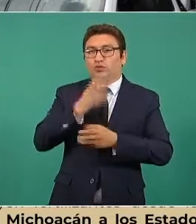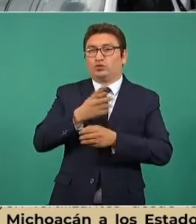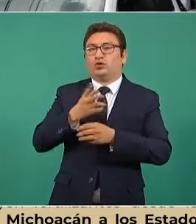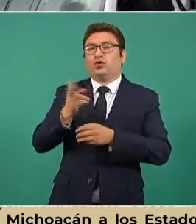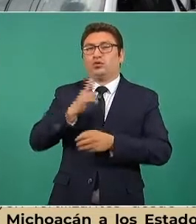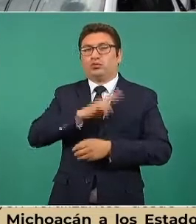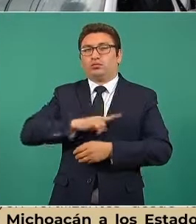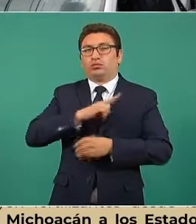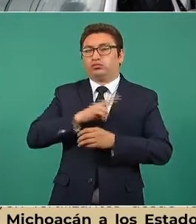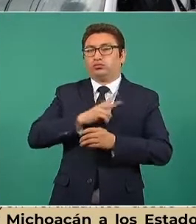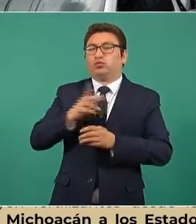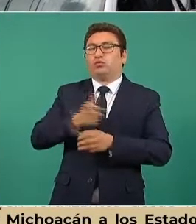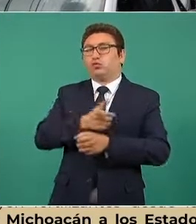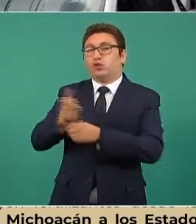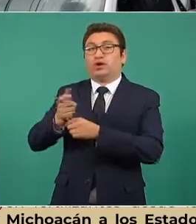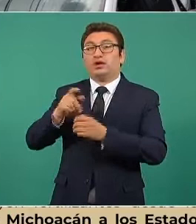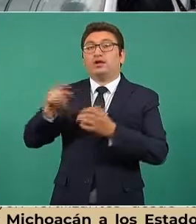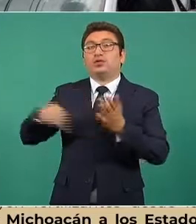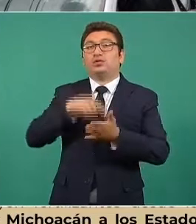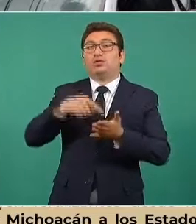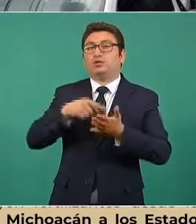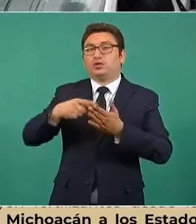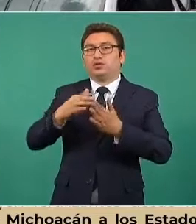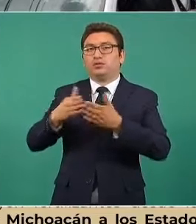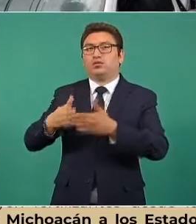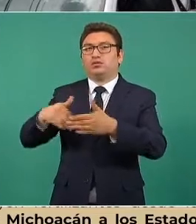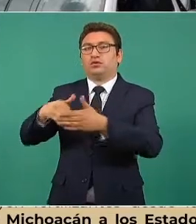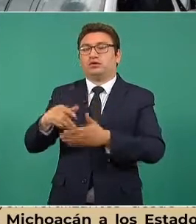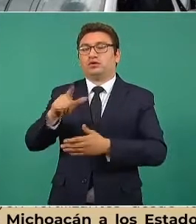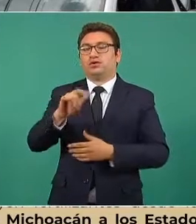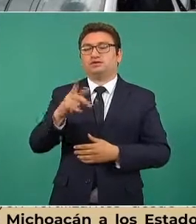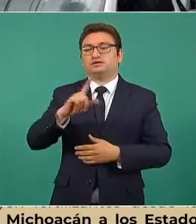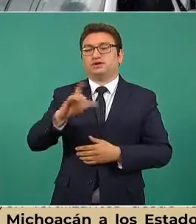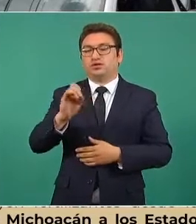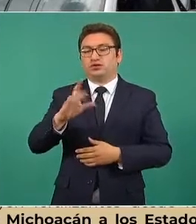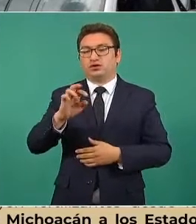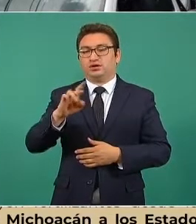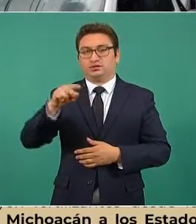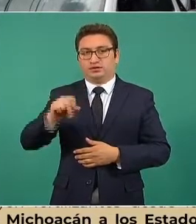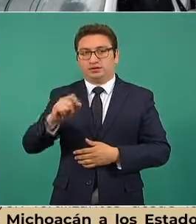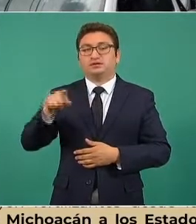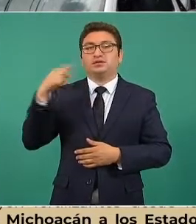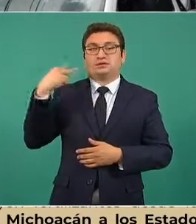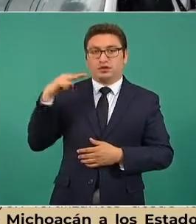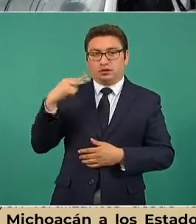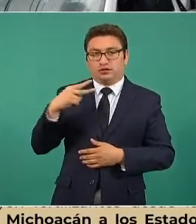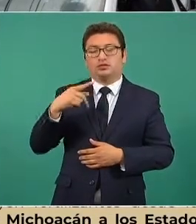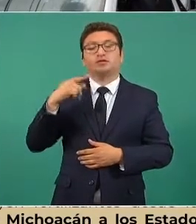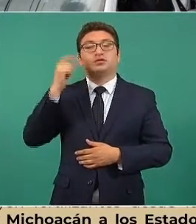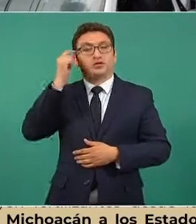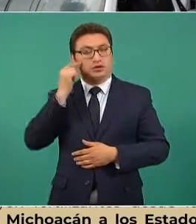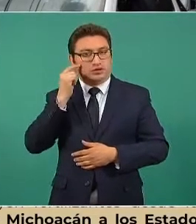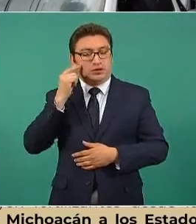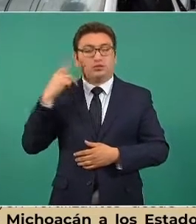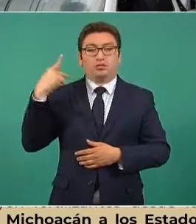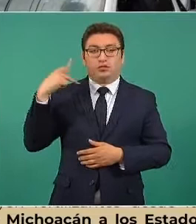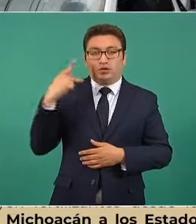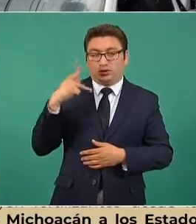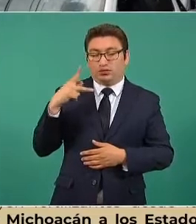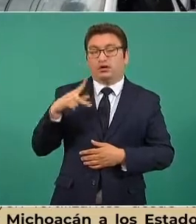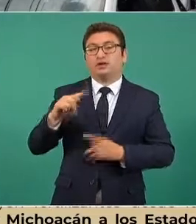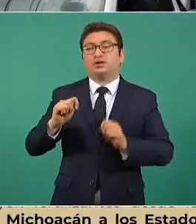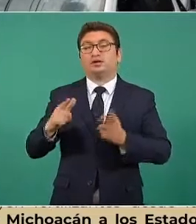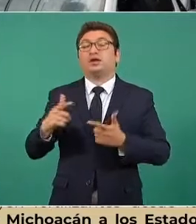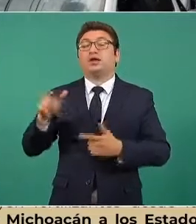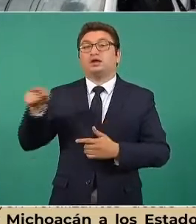de los puertos de Lázaro, Cárdenas y Coatzacoalcos, Veracruz, a los estados de Guerrero, Puebla, Tlaxcala y